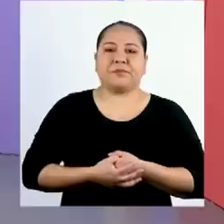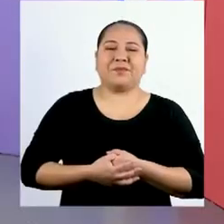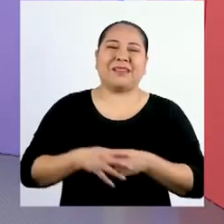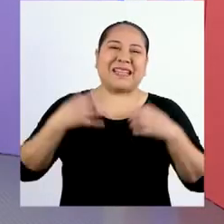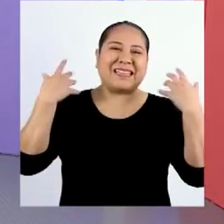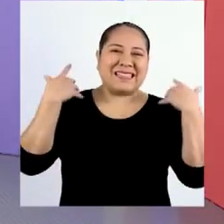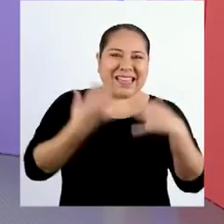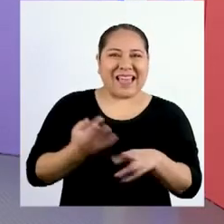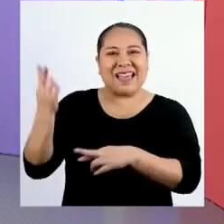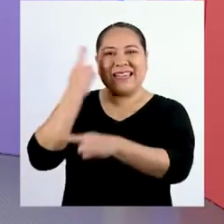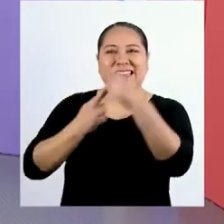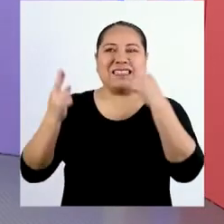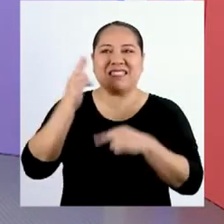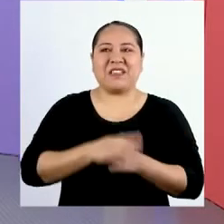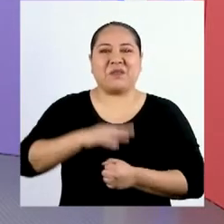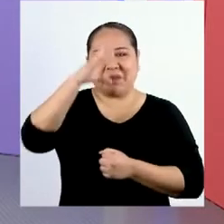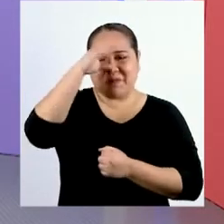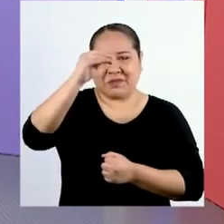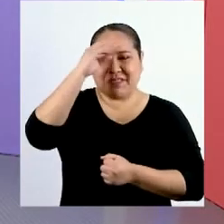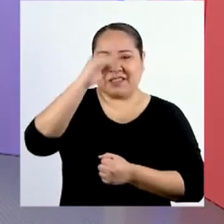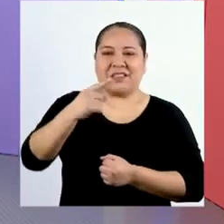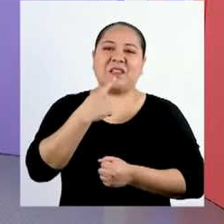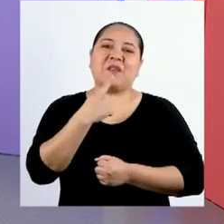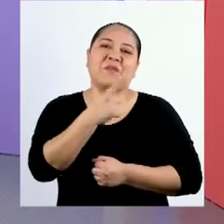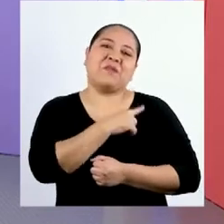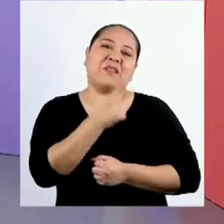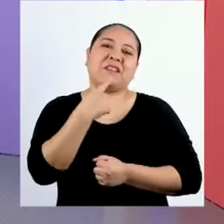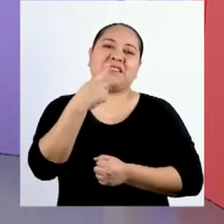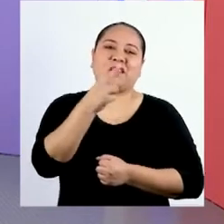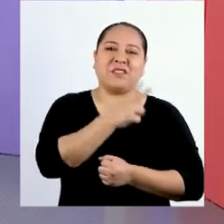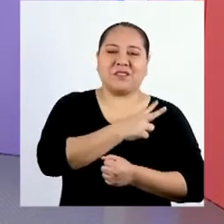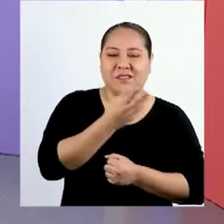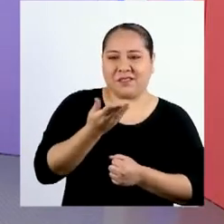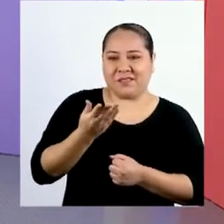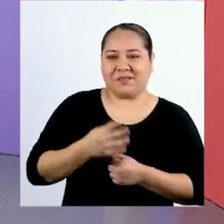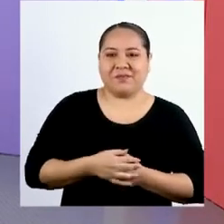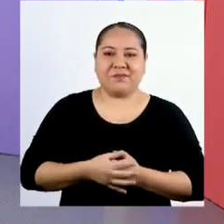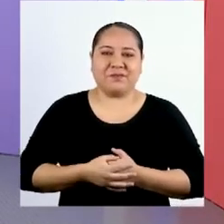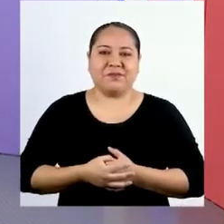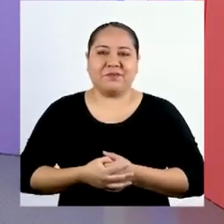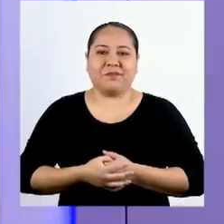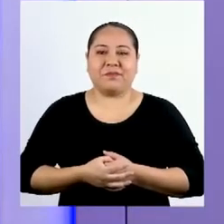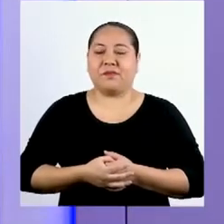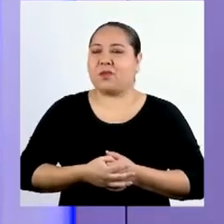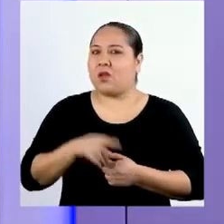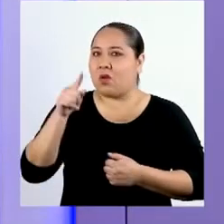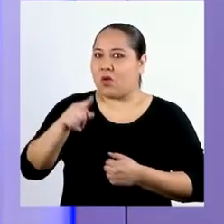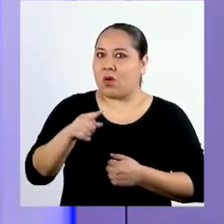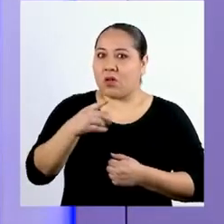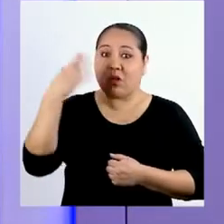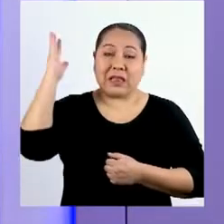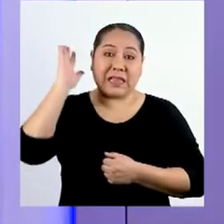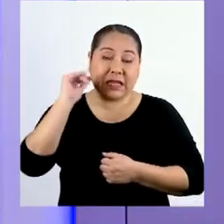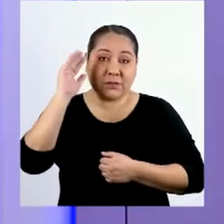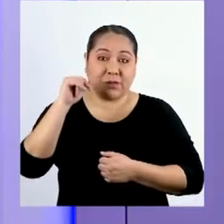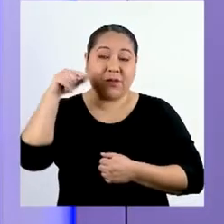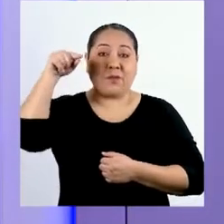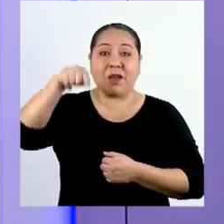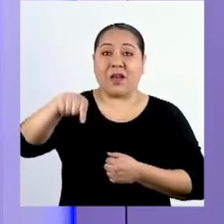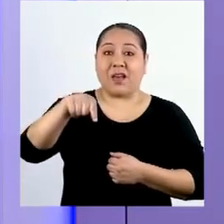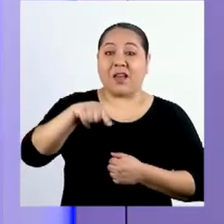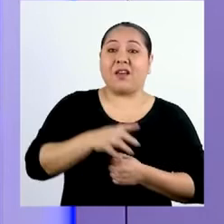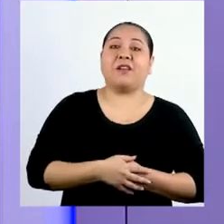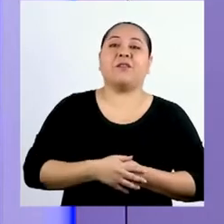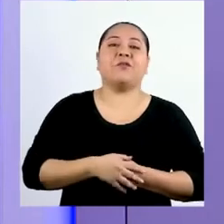Y estamos de vuelta, chicas y chicos, de primero y segundo de secundaria. Cuando nos despedimos para la